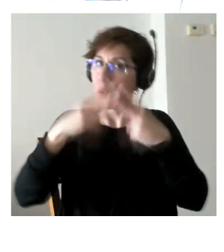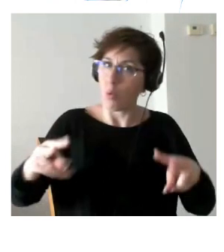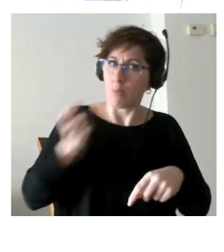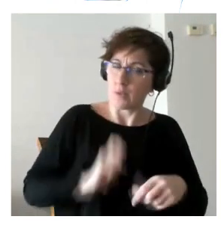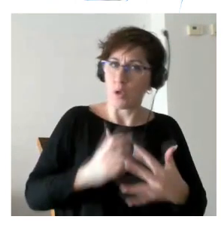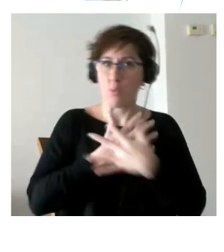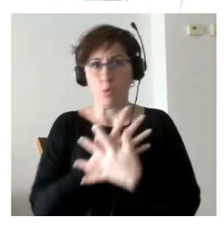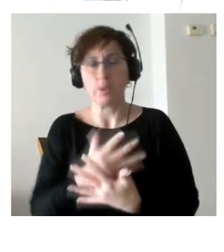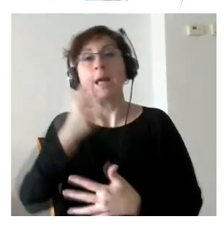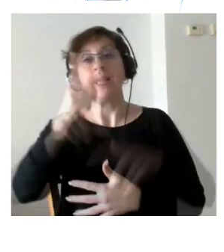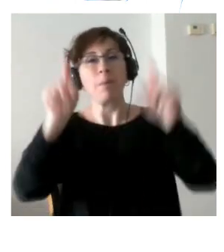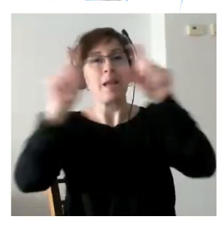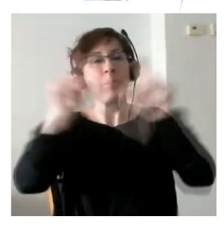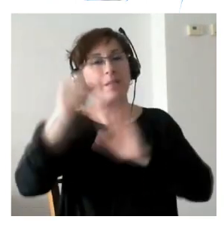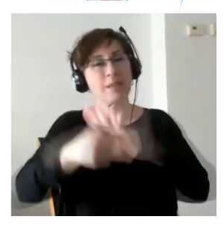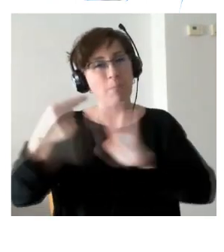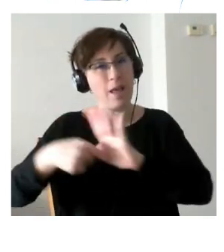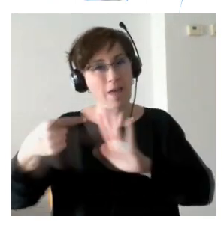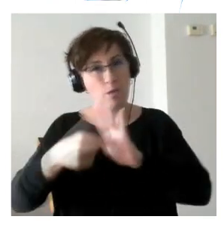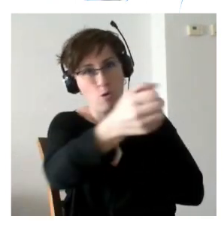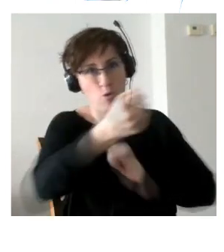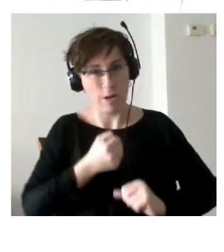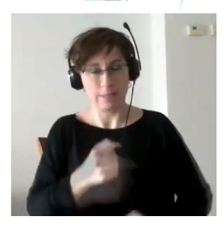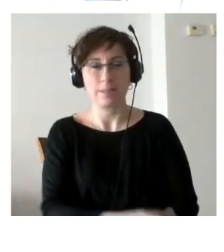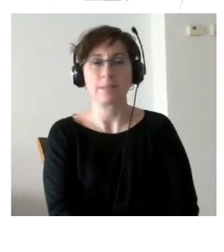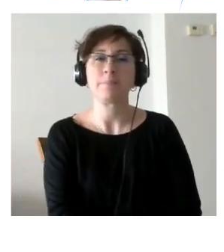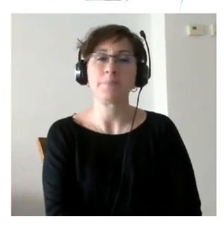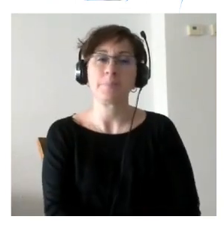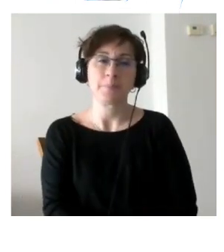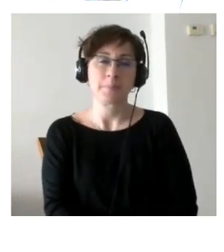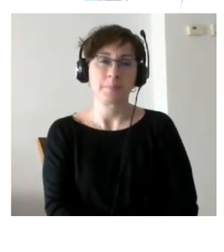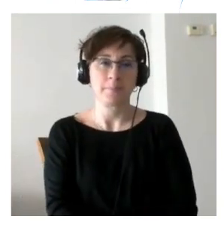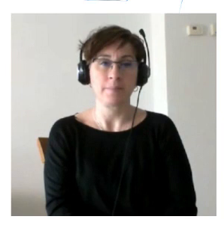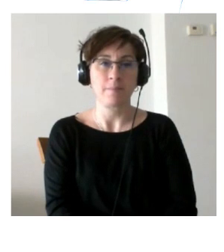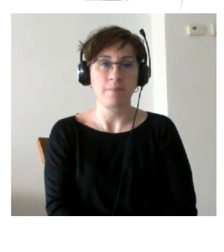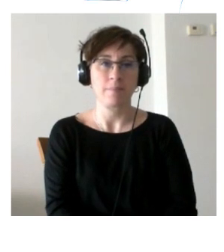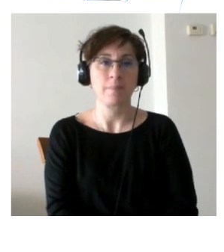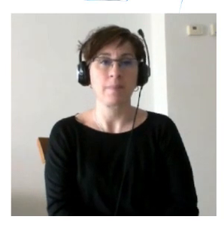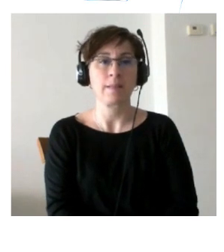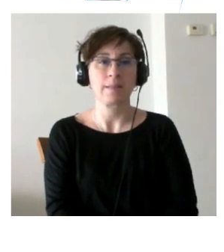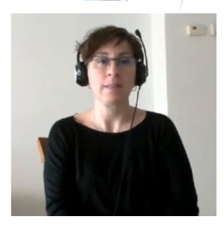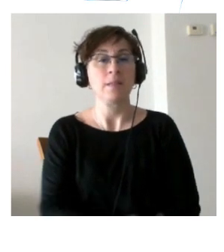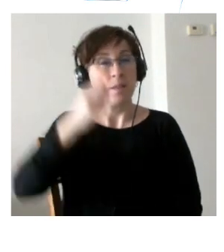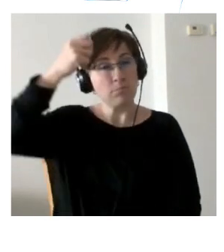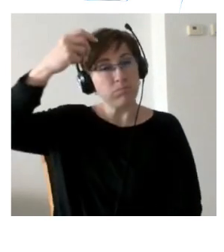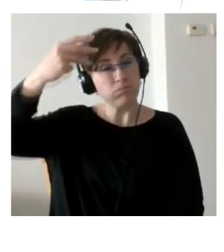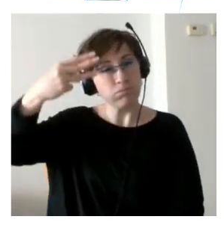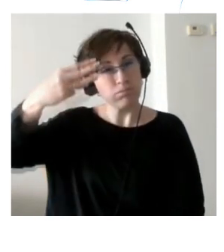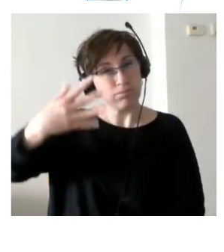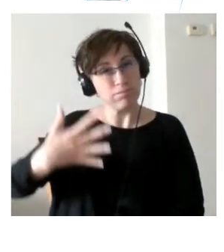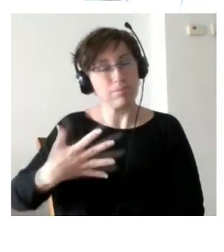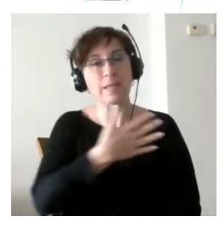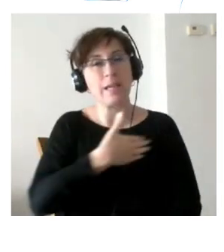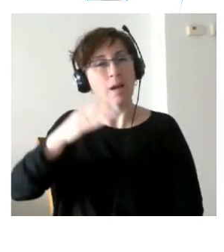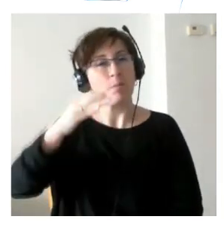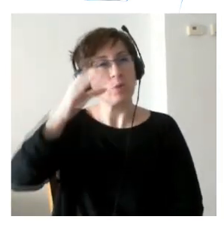las empresas empleadoras participantes en el programa queríamos atender a la visión y escuchar